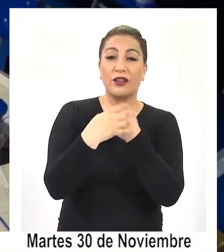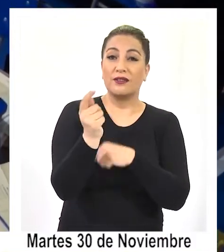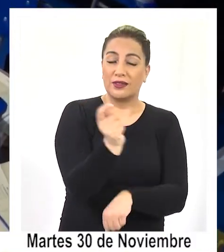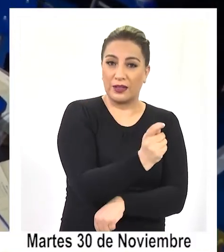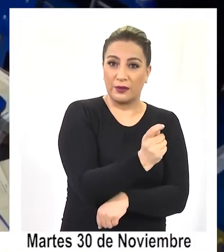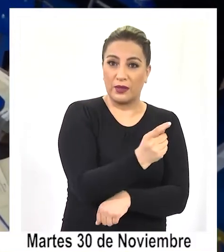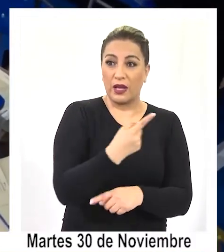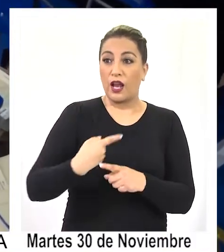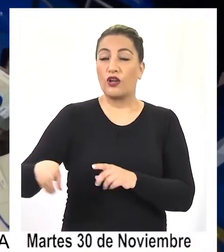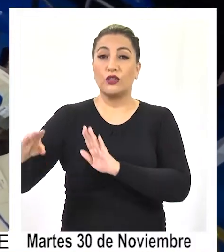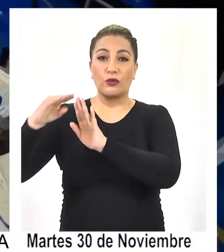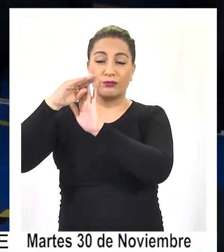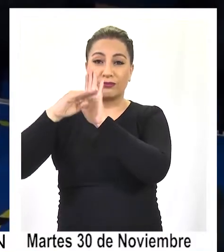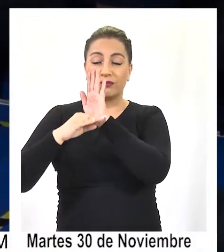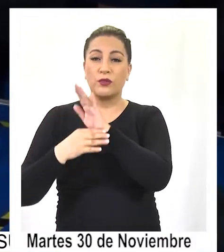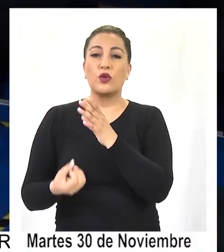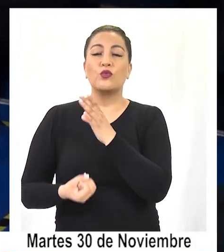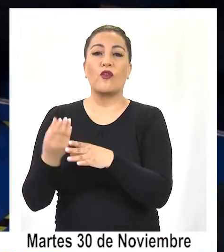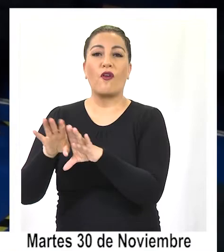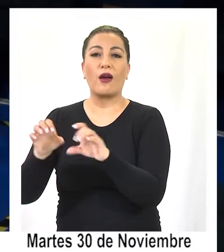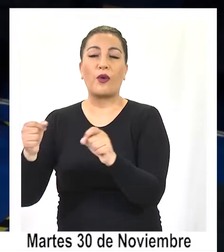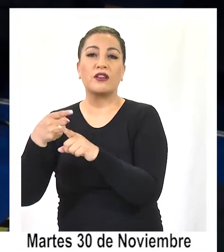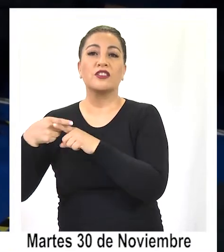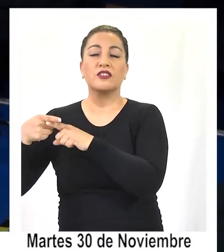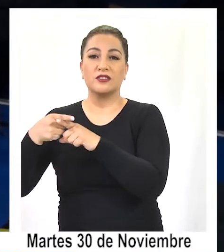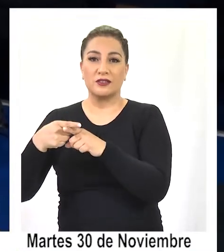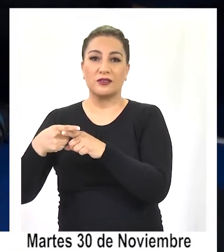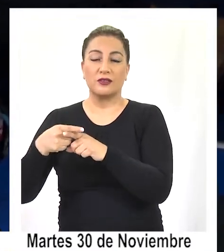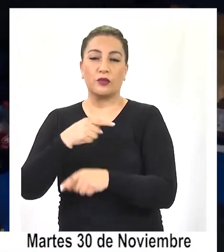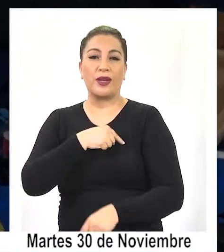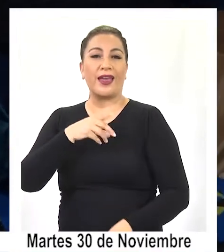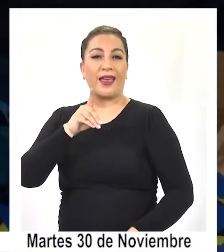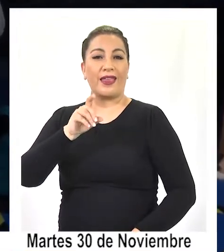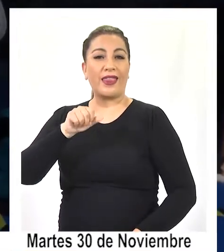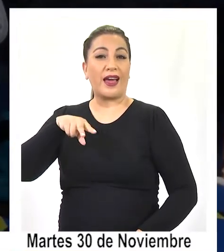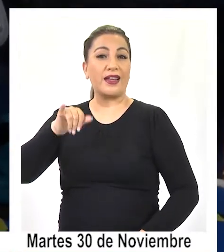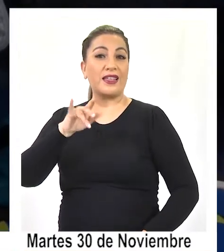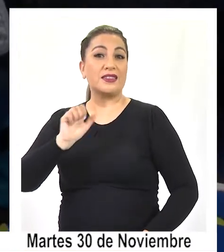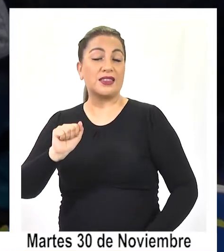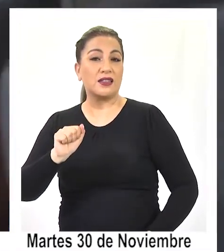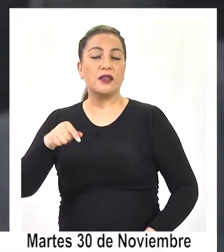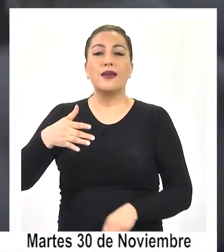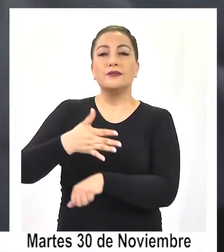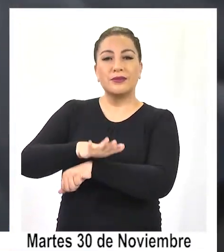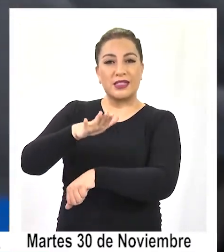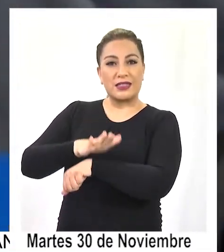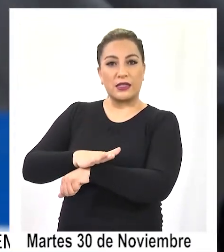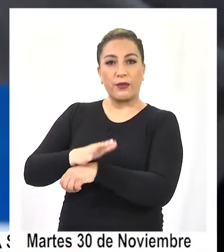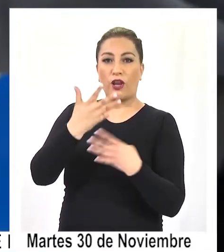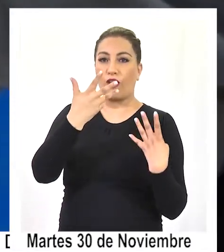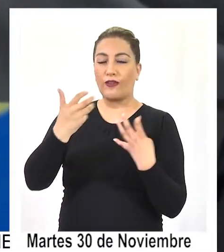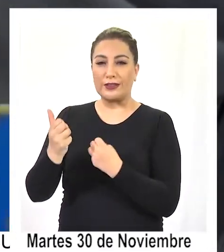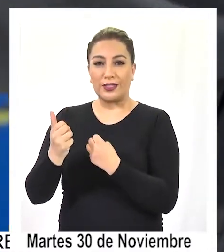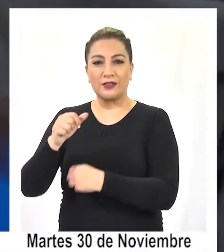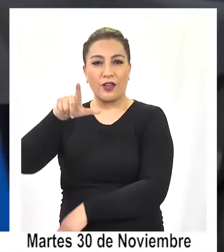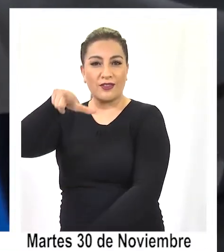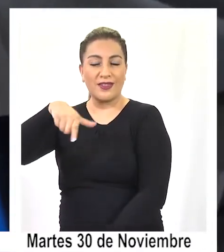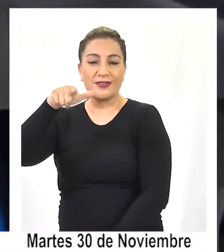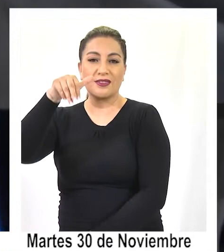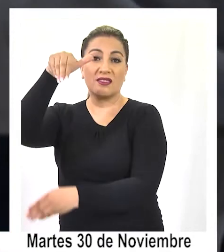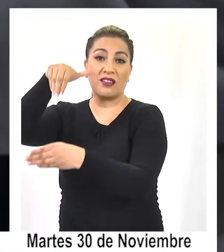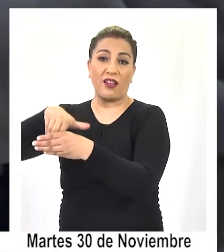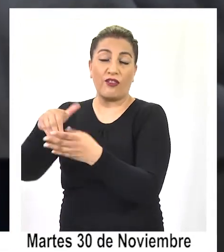mientras que la lista de nuevo pacto social de Denis Astudillo logró 15.917